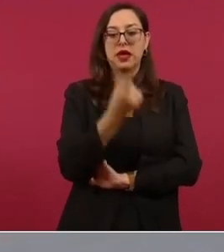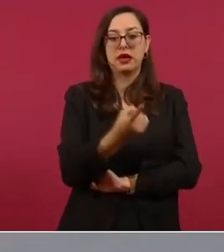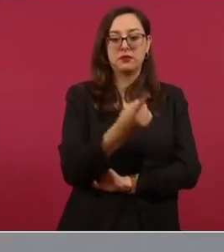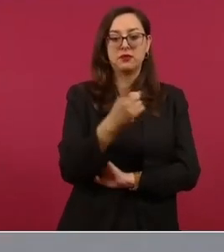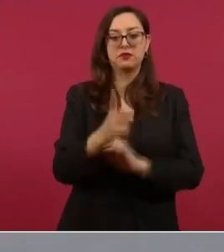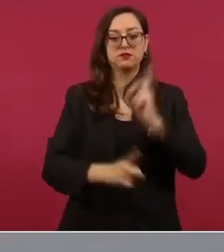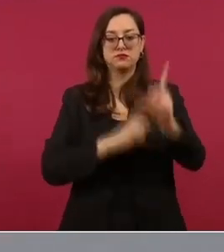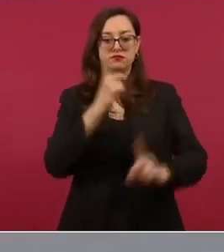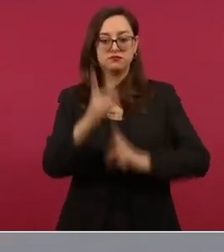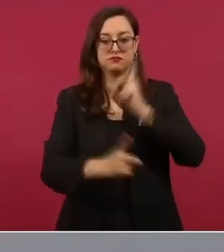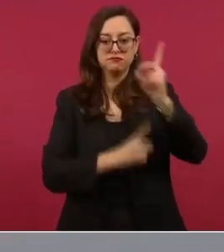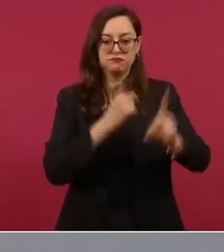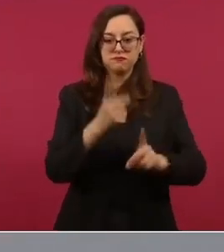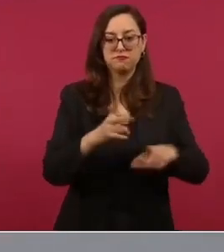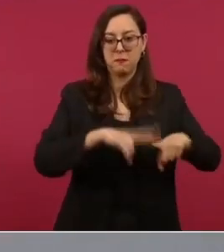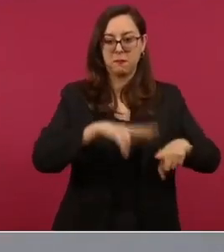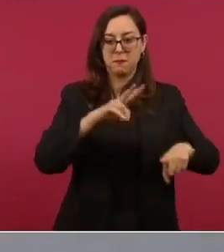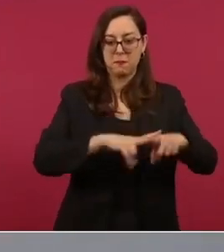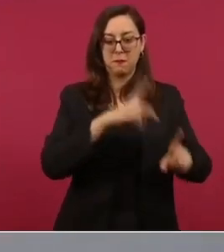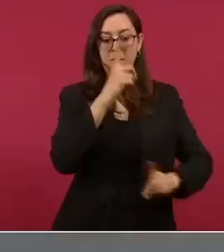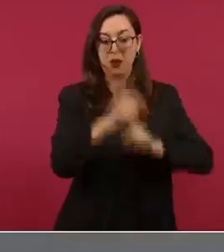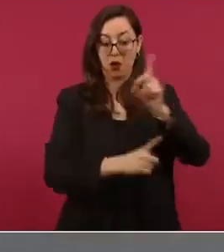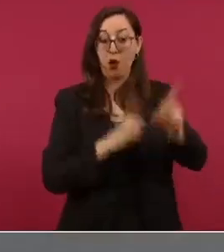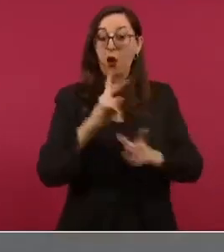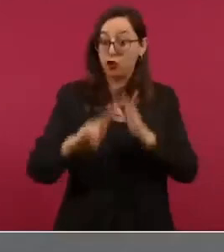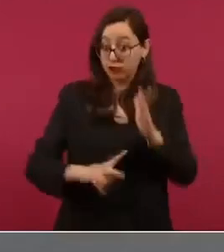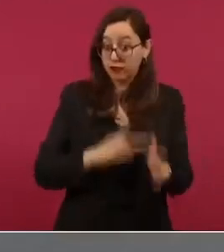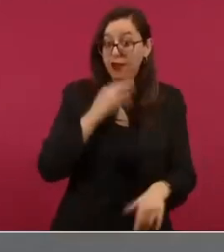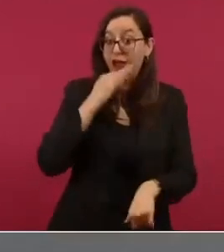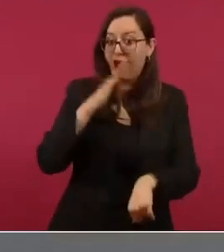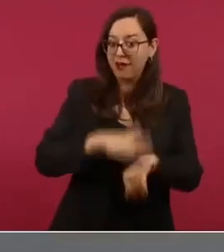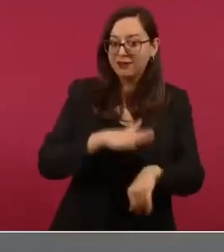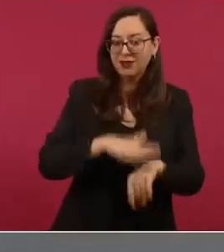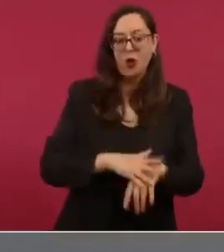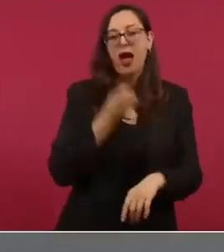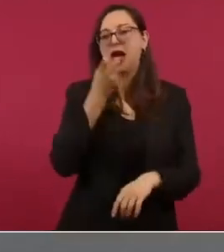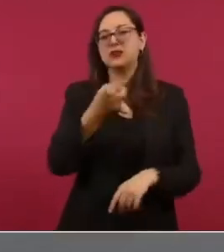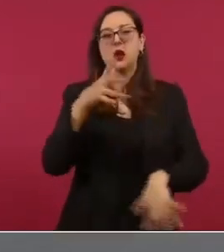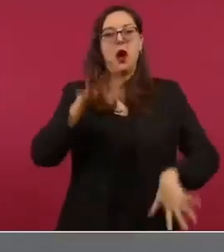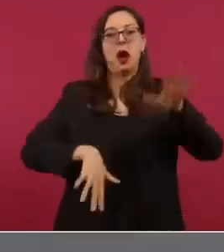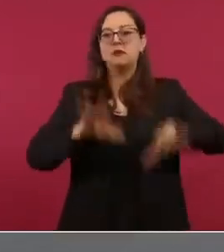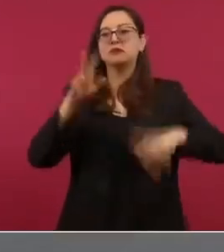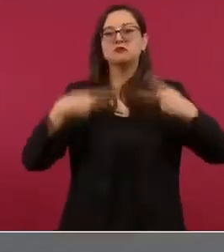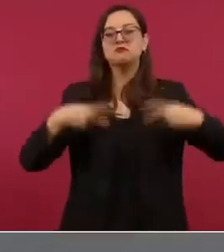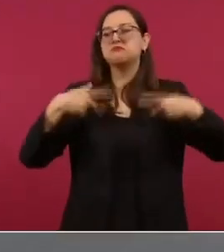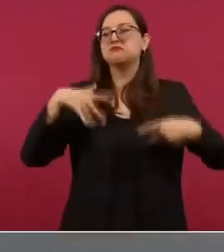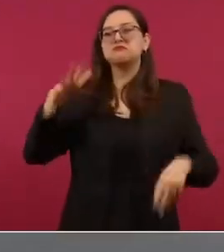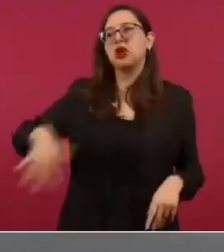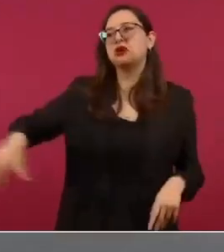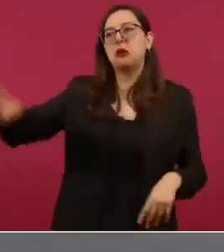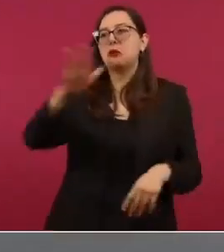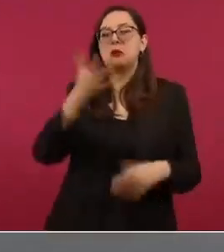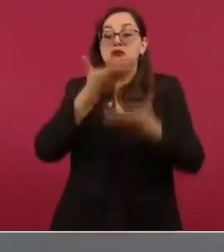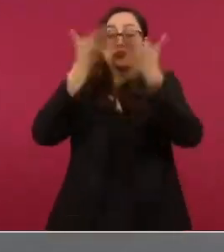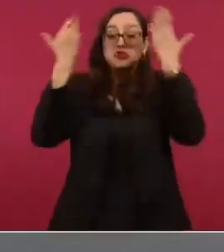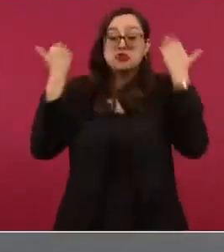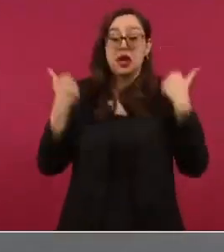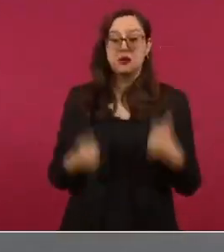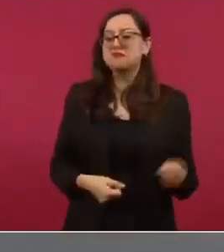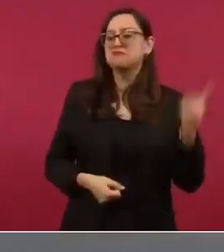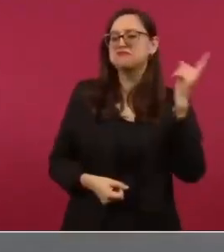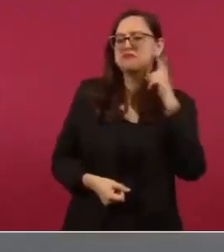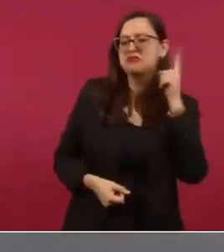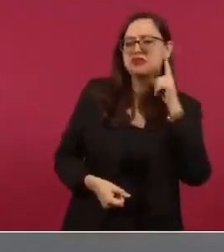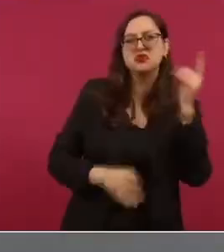deportivas lo voy a repetir porque esto no se sabe no